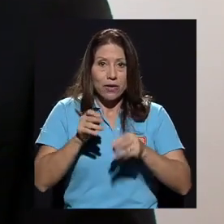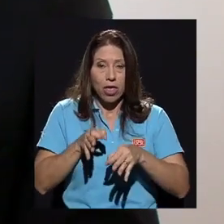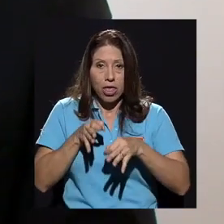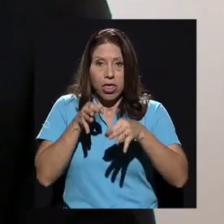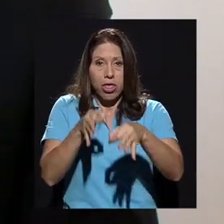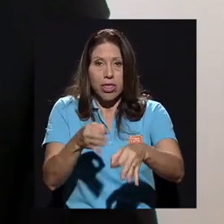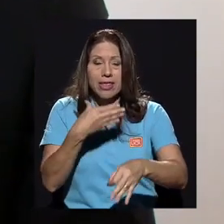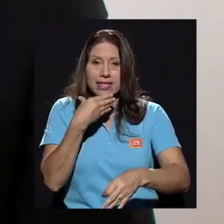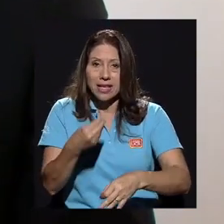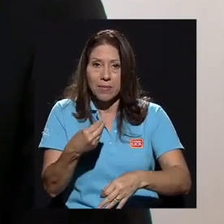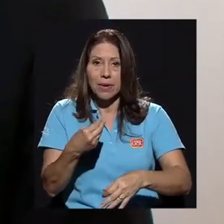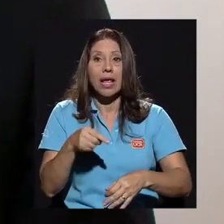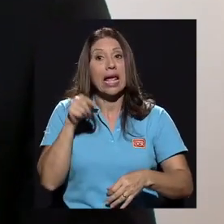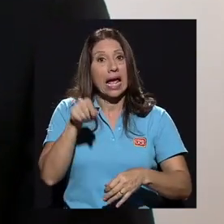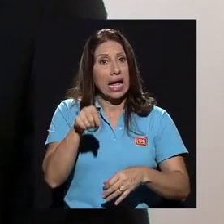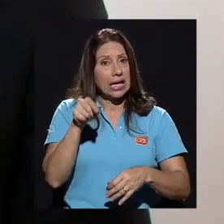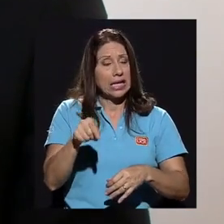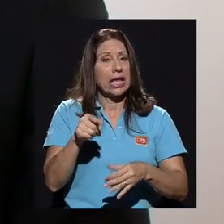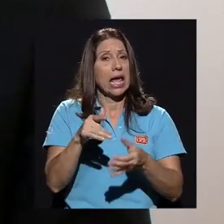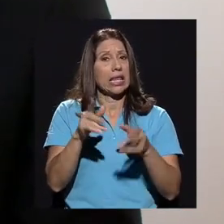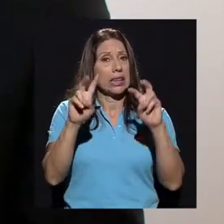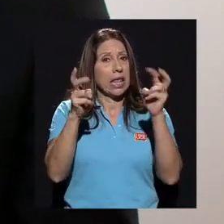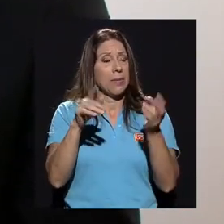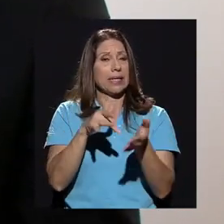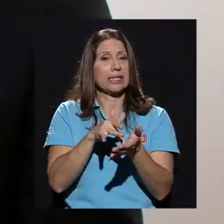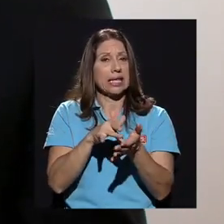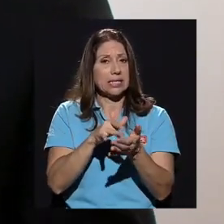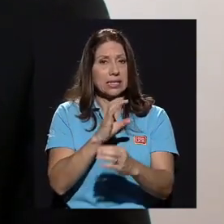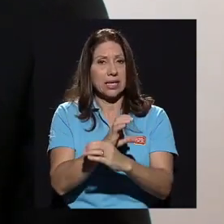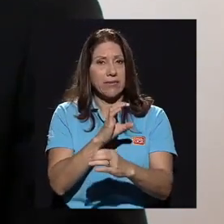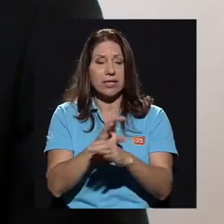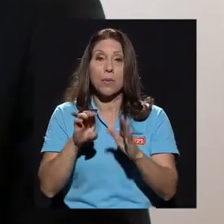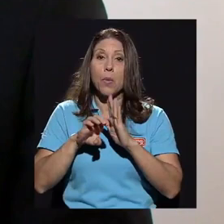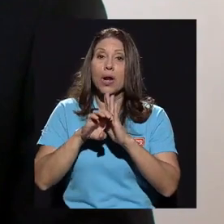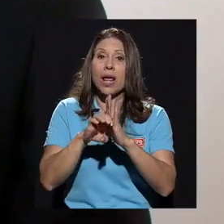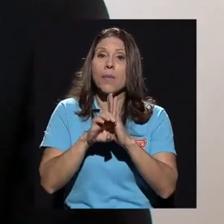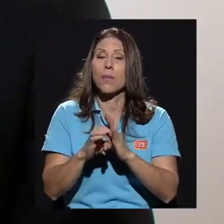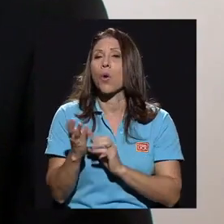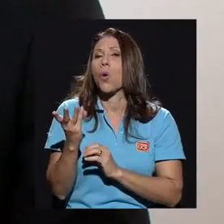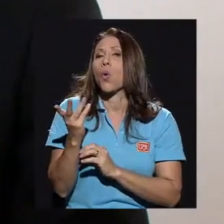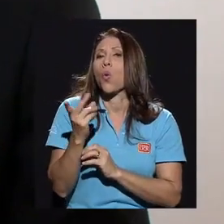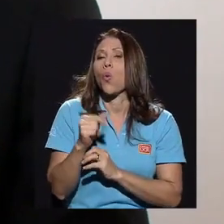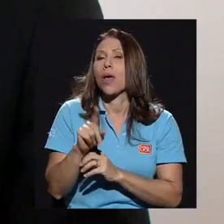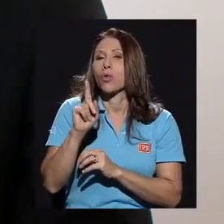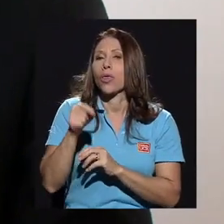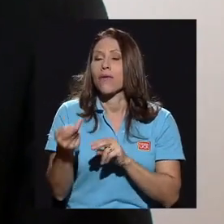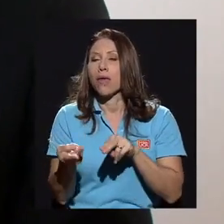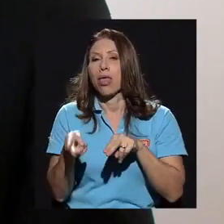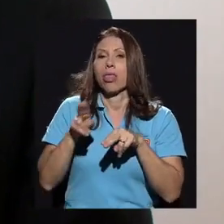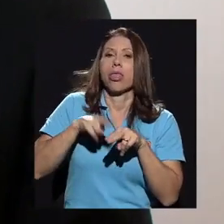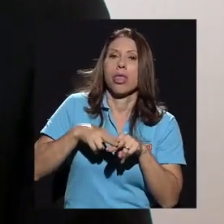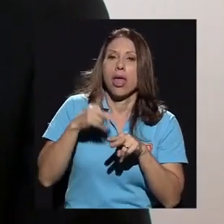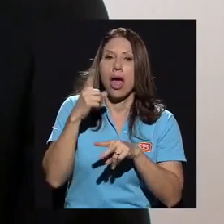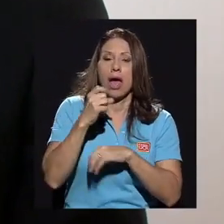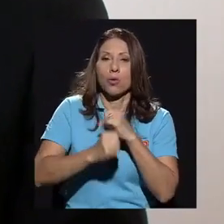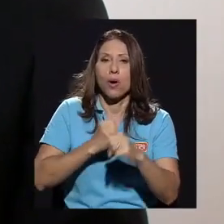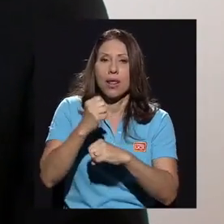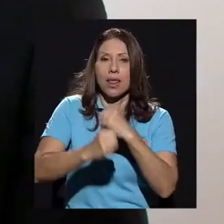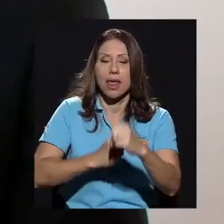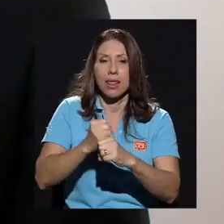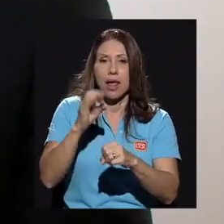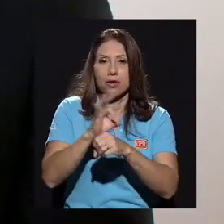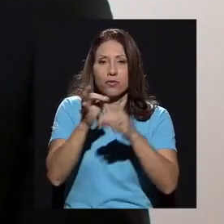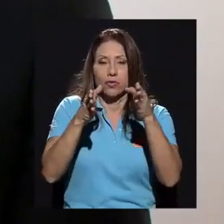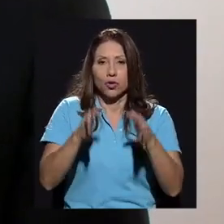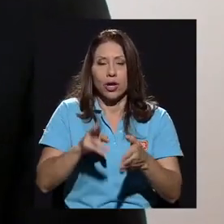temas bastante sensibles en esta convención colectiva. Por ejemplo, el porcentaje de anualidad que deben tener los funcionarios de la Universidad de Costa Rica.